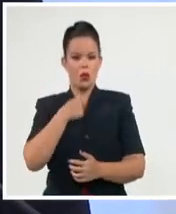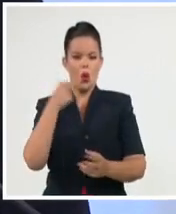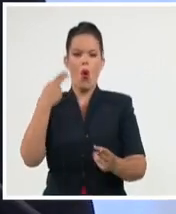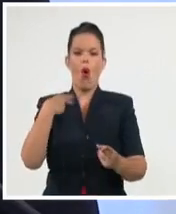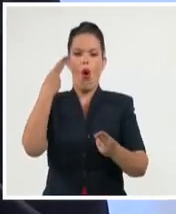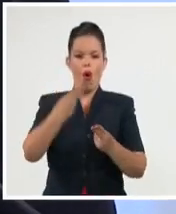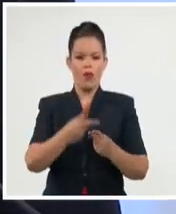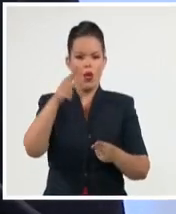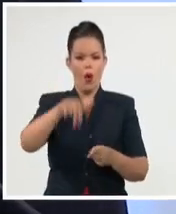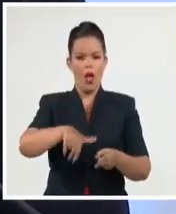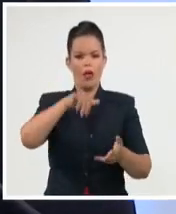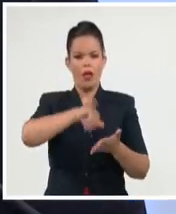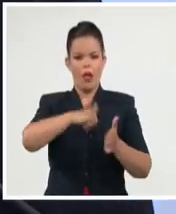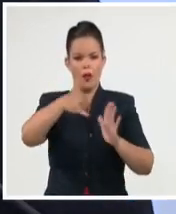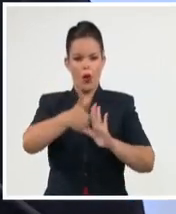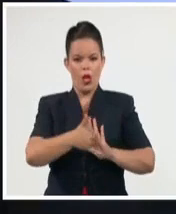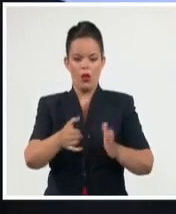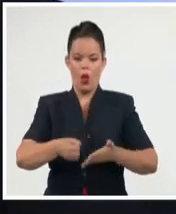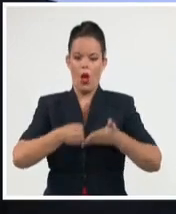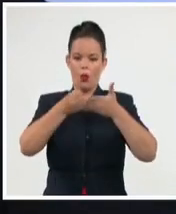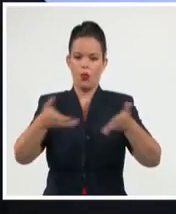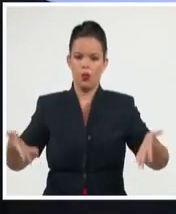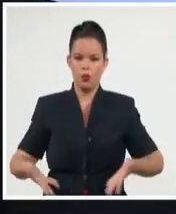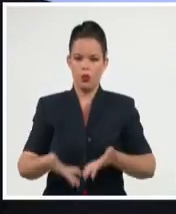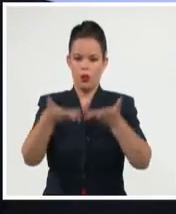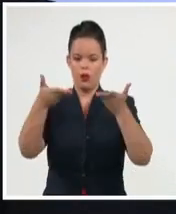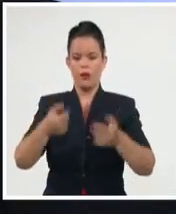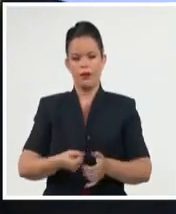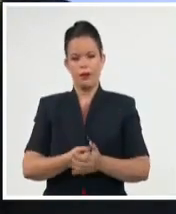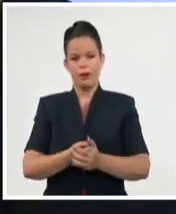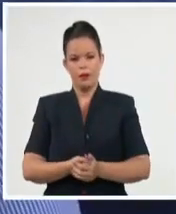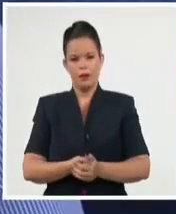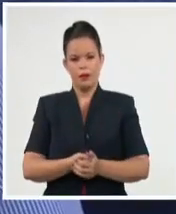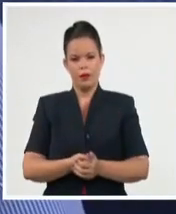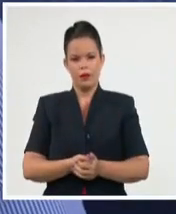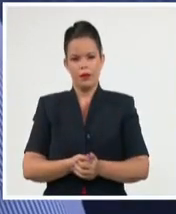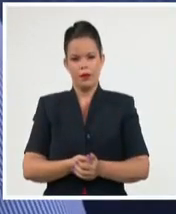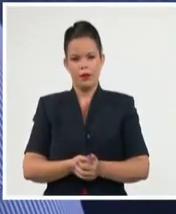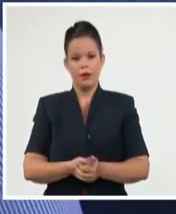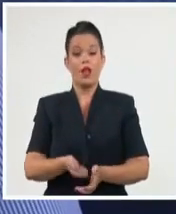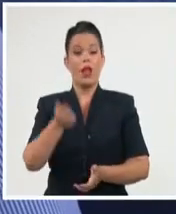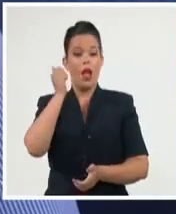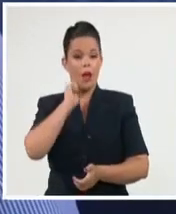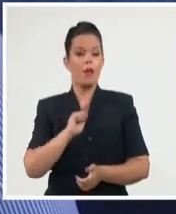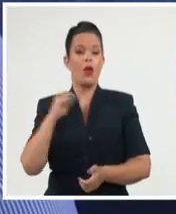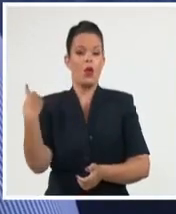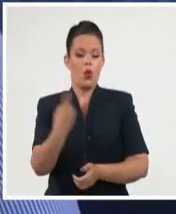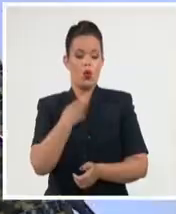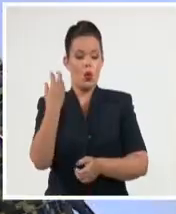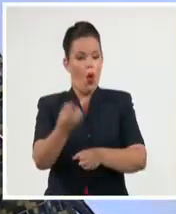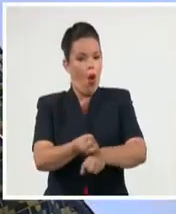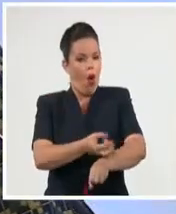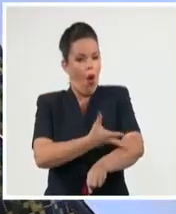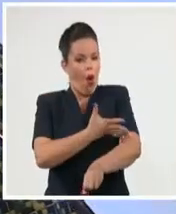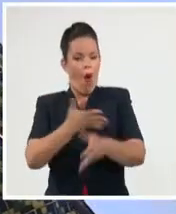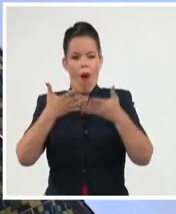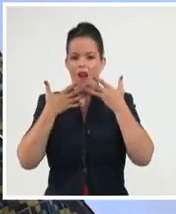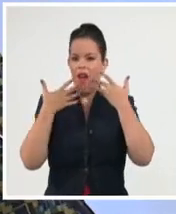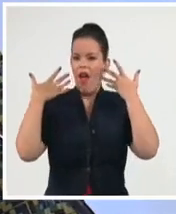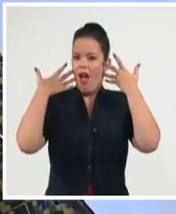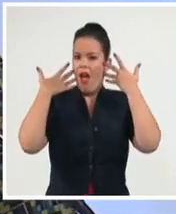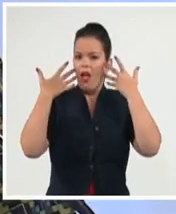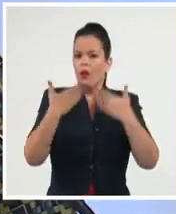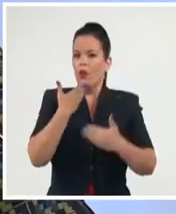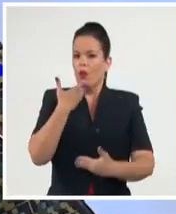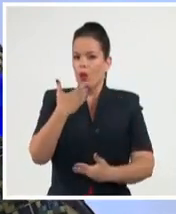resiliencia del país a largo plazo. Estamos además muy orgullosos de contarles la buena nueva, ya que